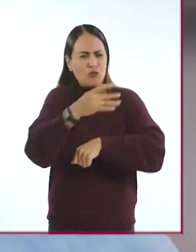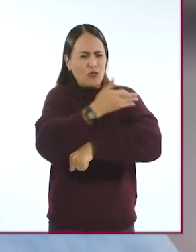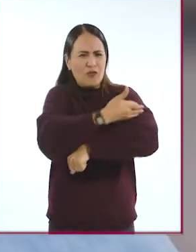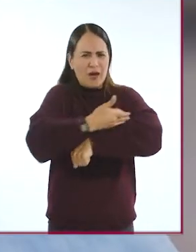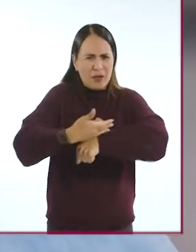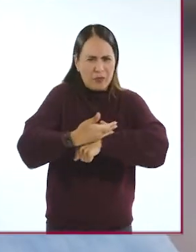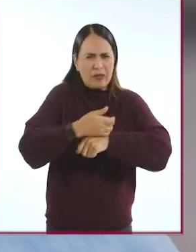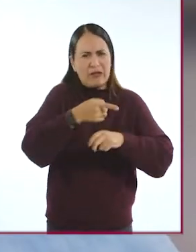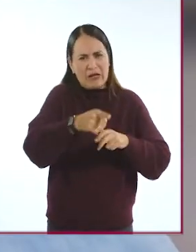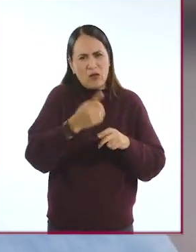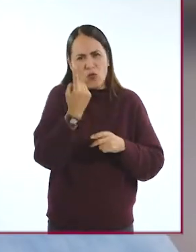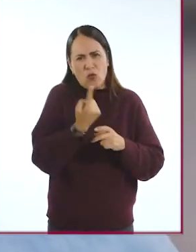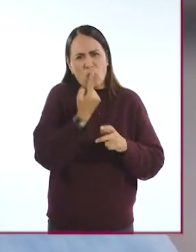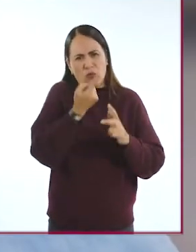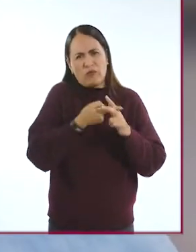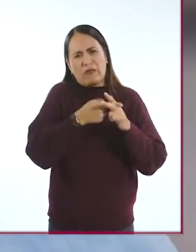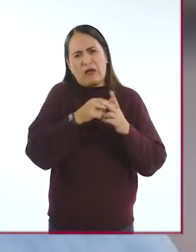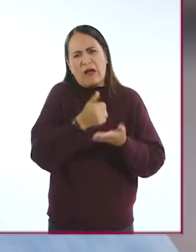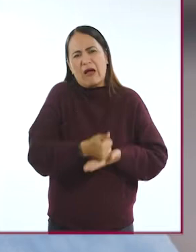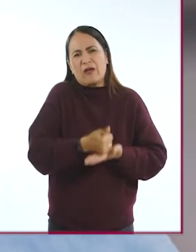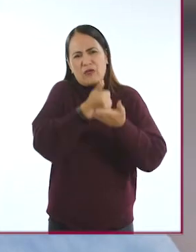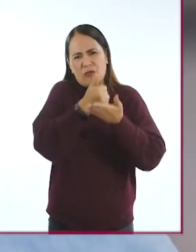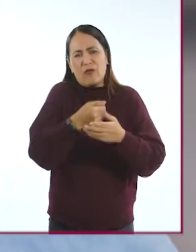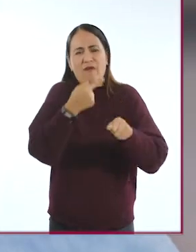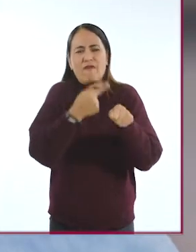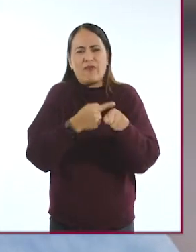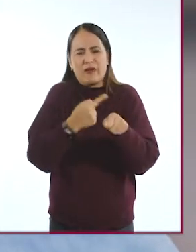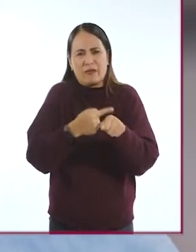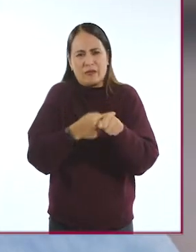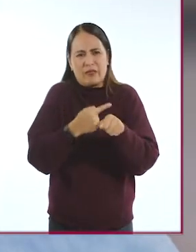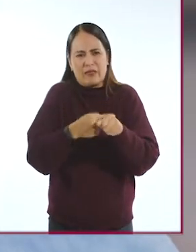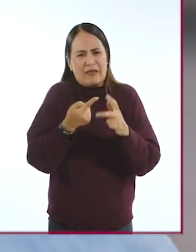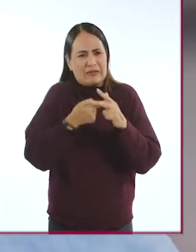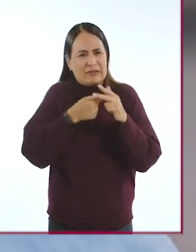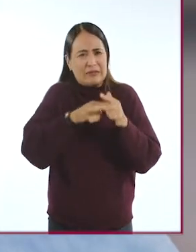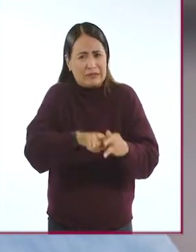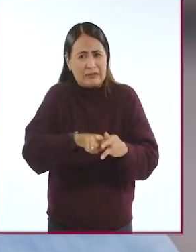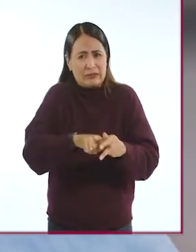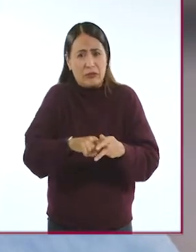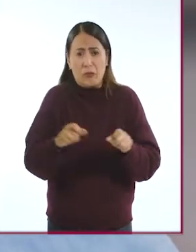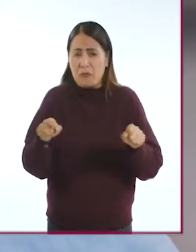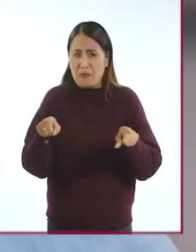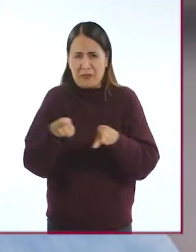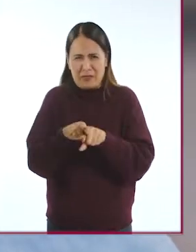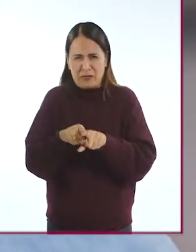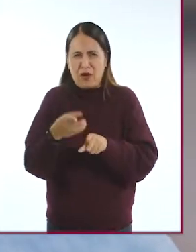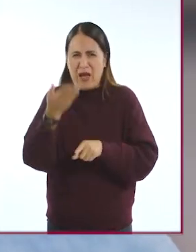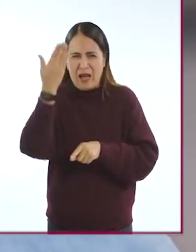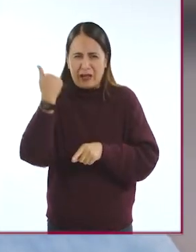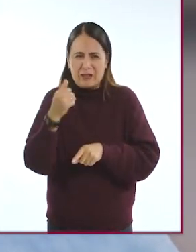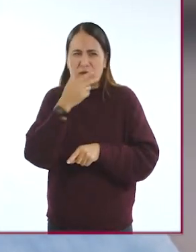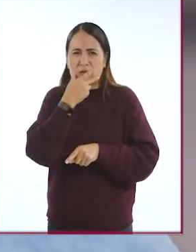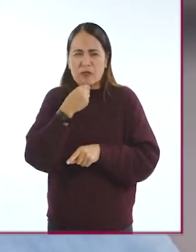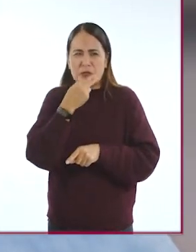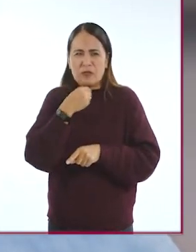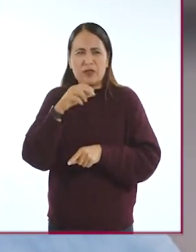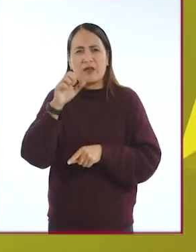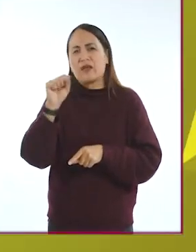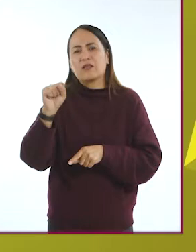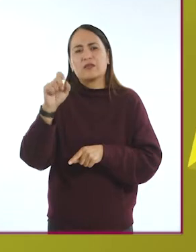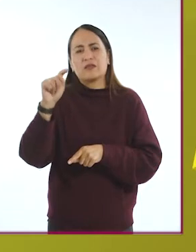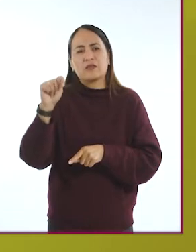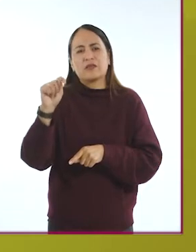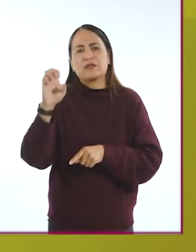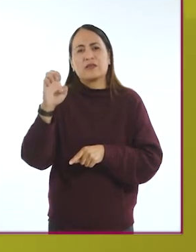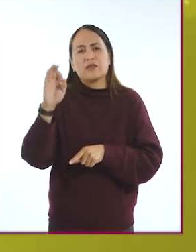desarrollara la enfermedad de Lou Gehrig. Esta enfermedad es la misma que desarrolló, como vimos antes, Stephen Hawking.